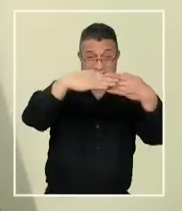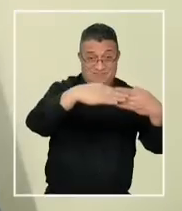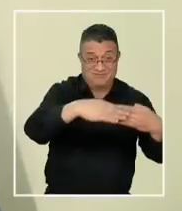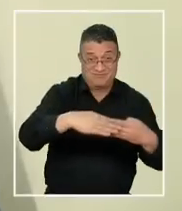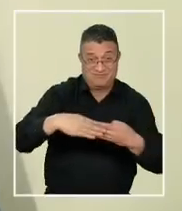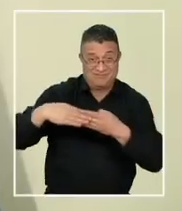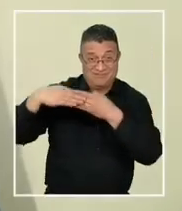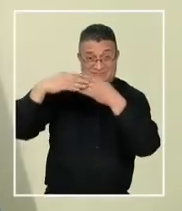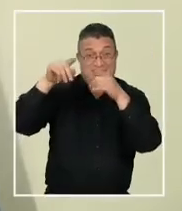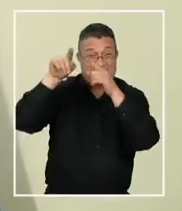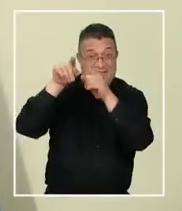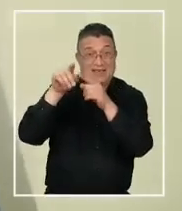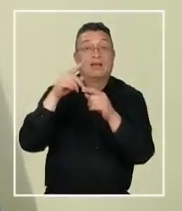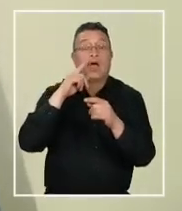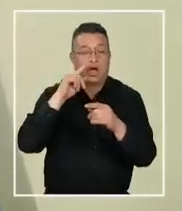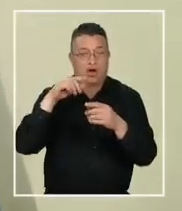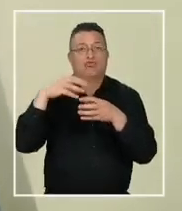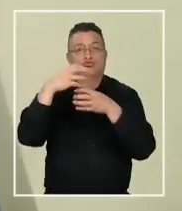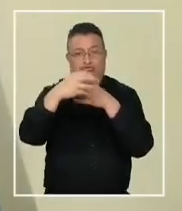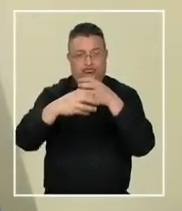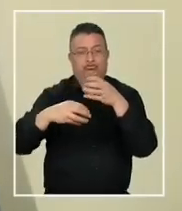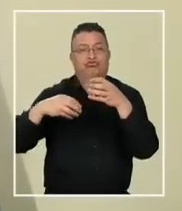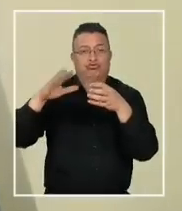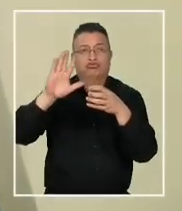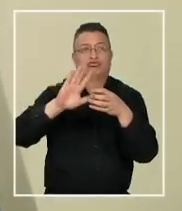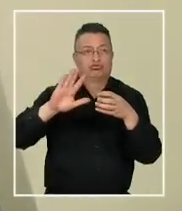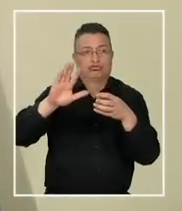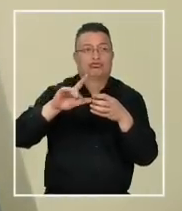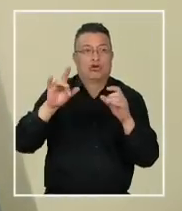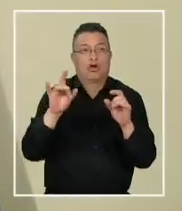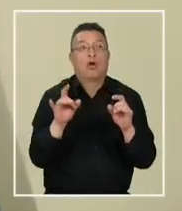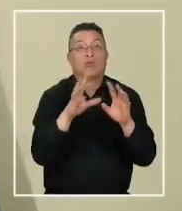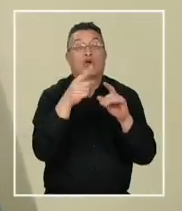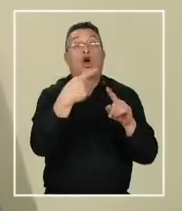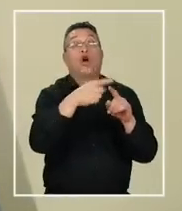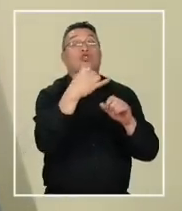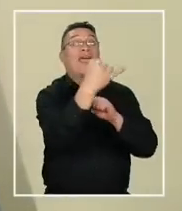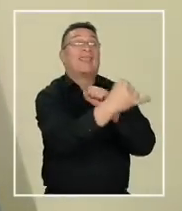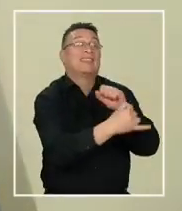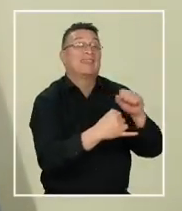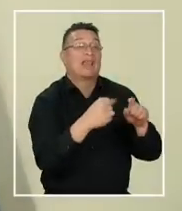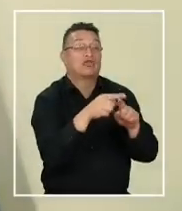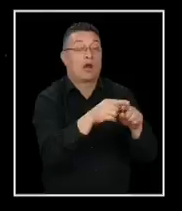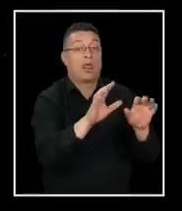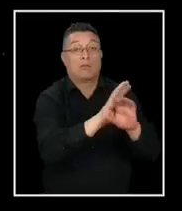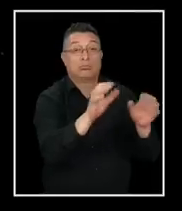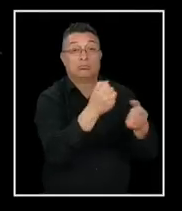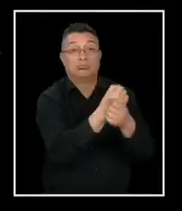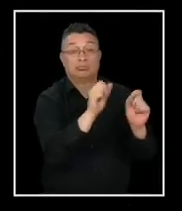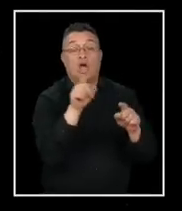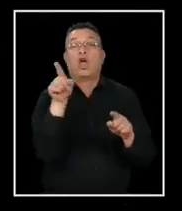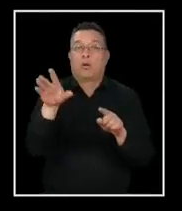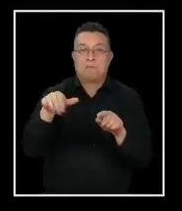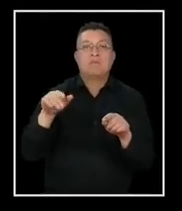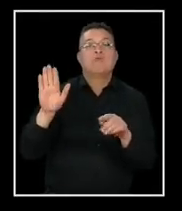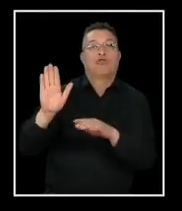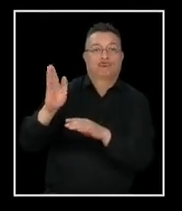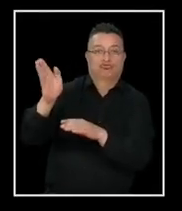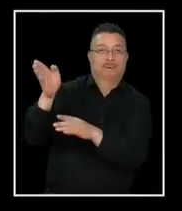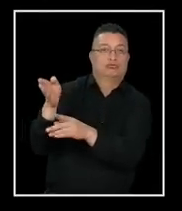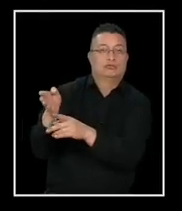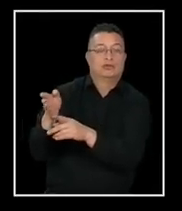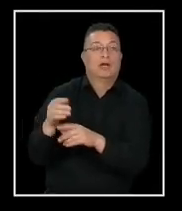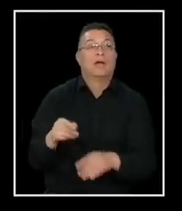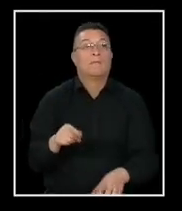espacial en órbita, en el caso que la Estación Espacial Internacional se retire. La